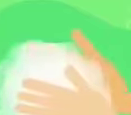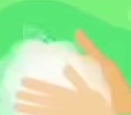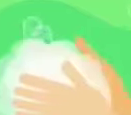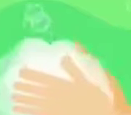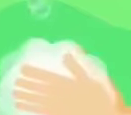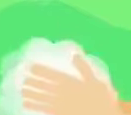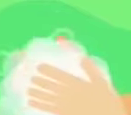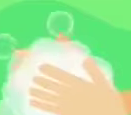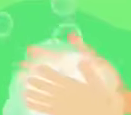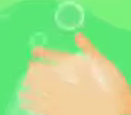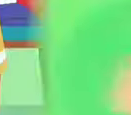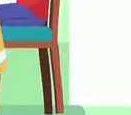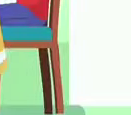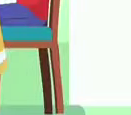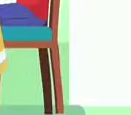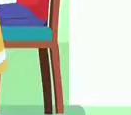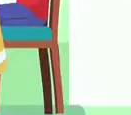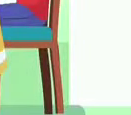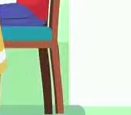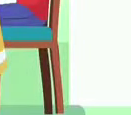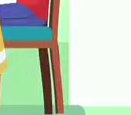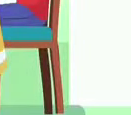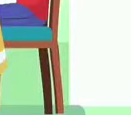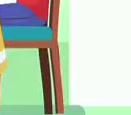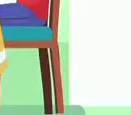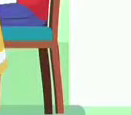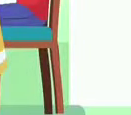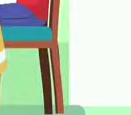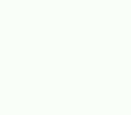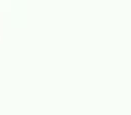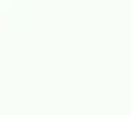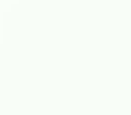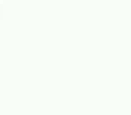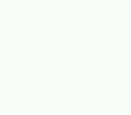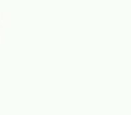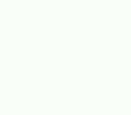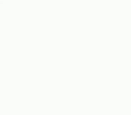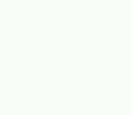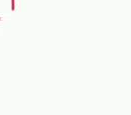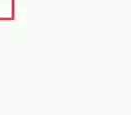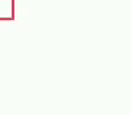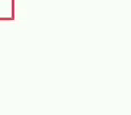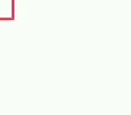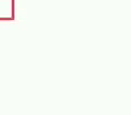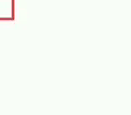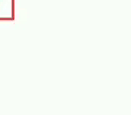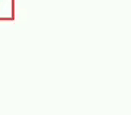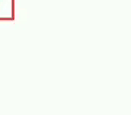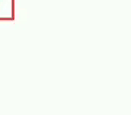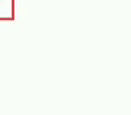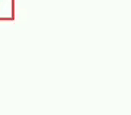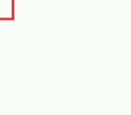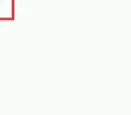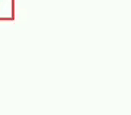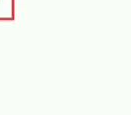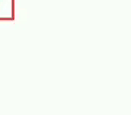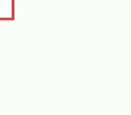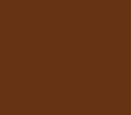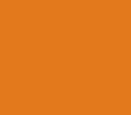Y lávate las manos al volver. El virus es invisible. Sus consecuencias no. Gobierno del Perú. El Perú primero.